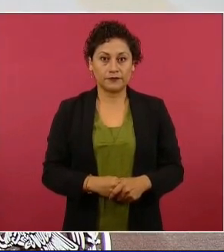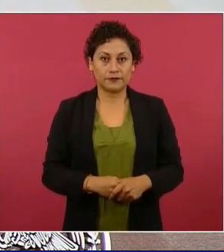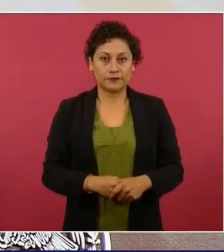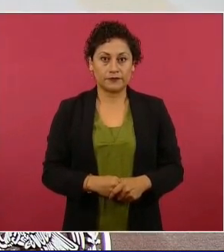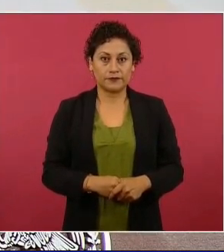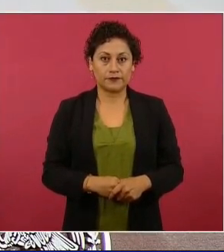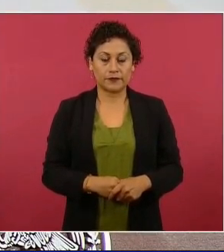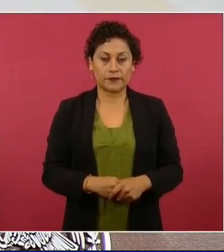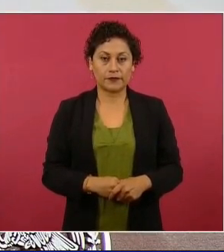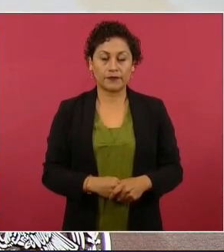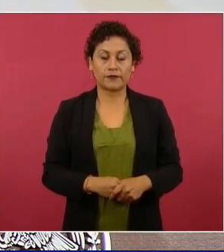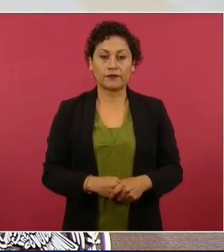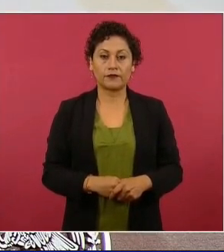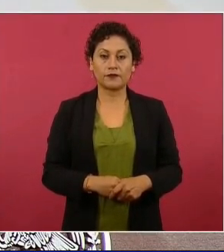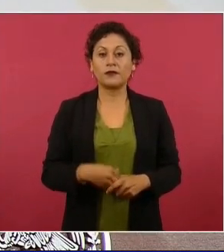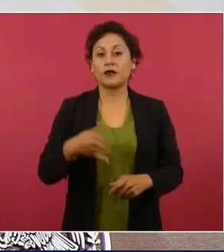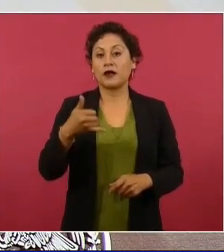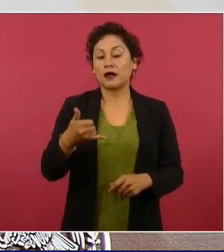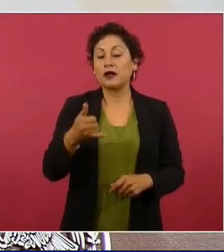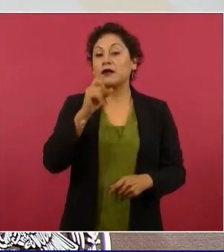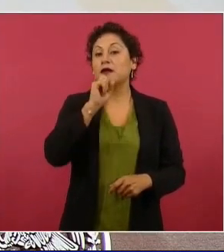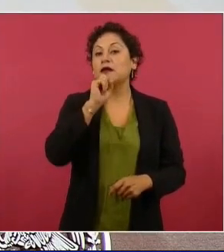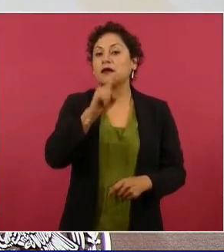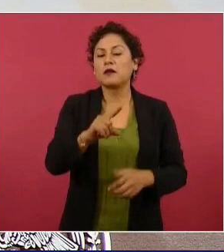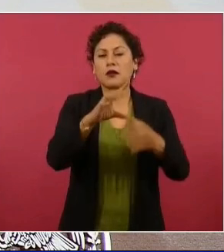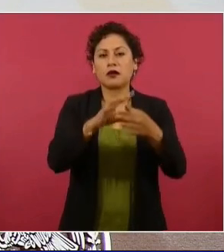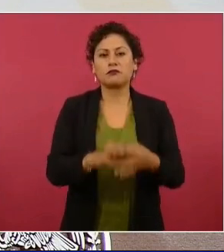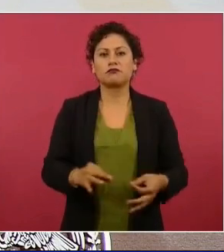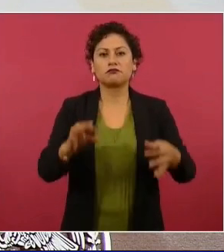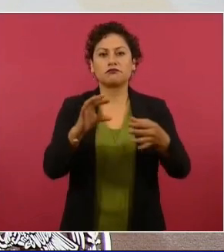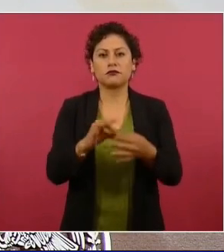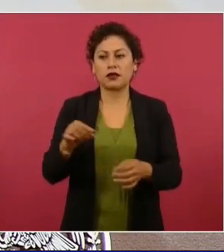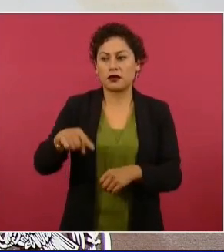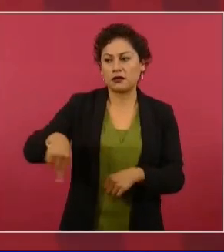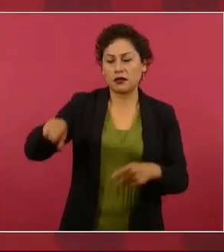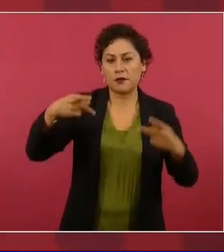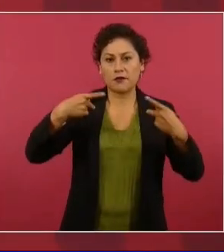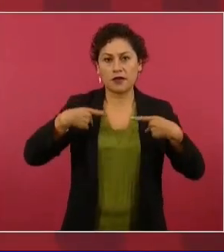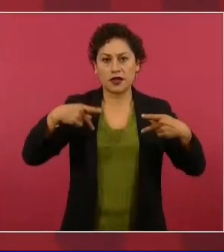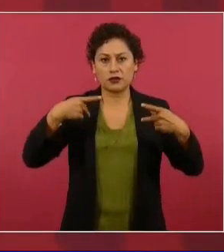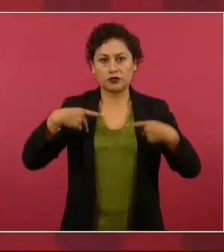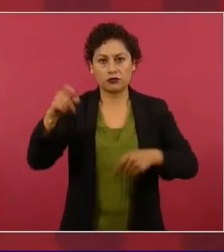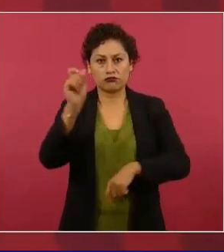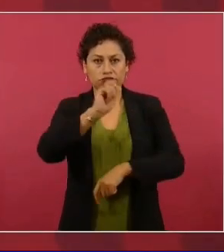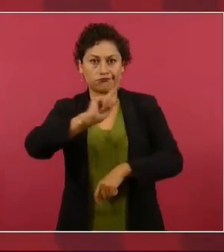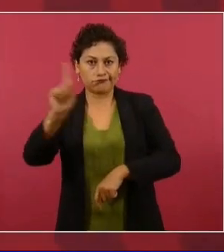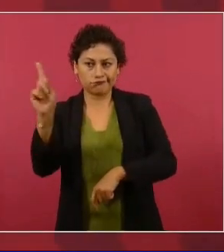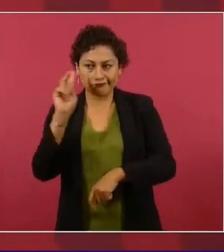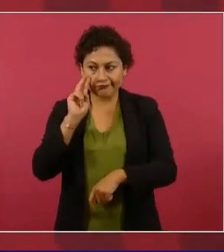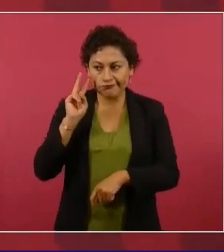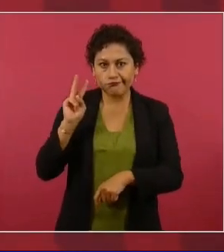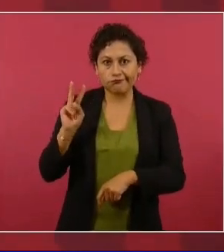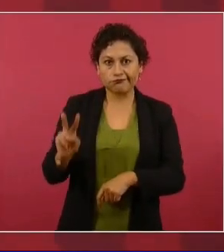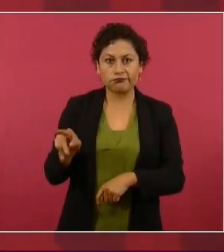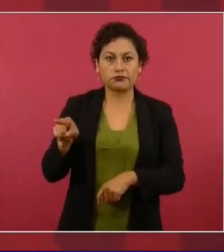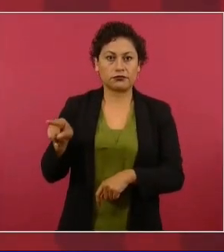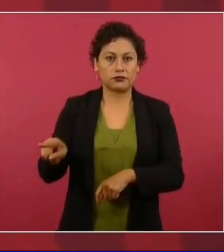decidió por parte de los técnicos, con consultas de especialistas del extranjero,